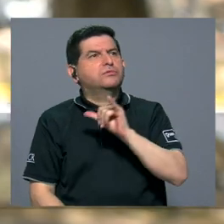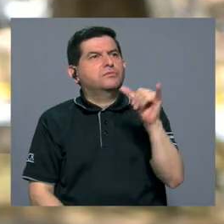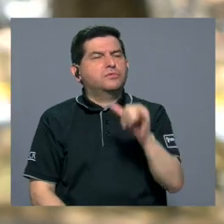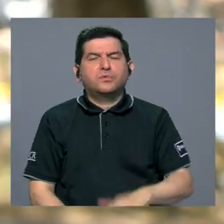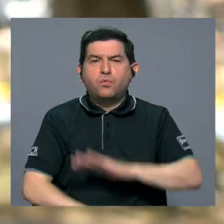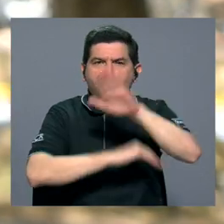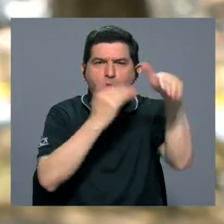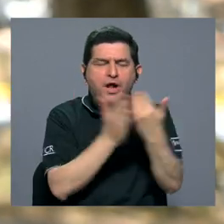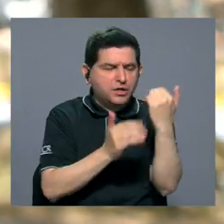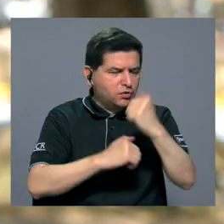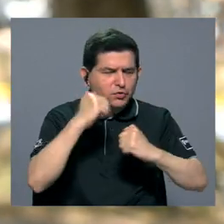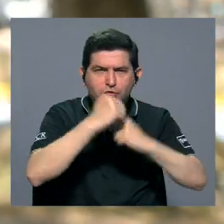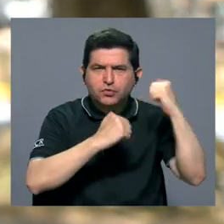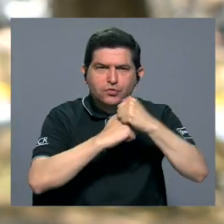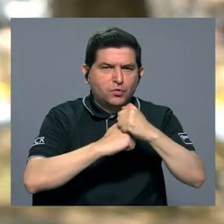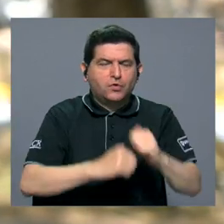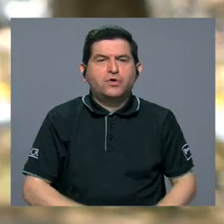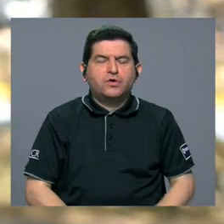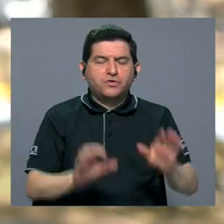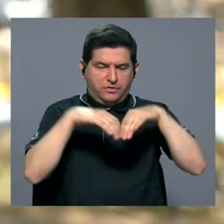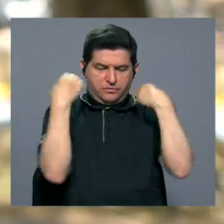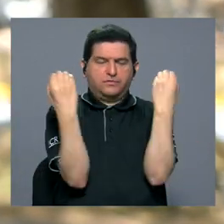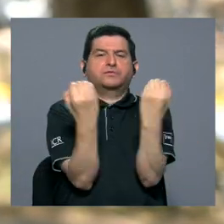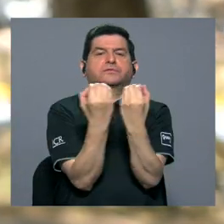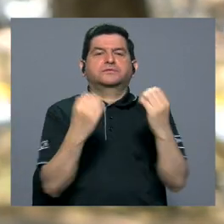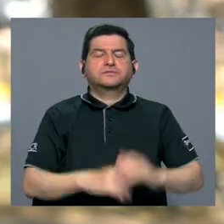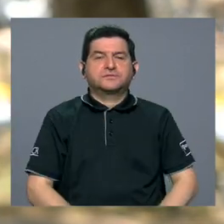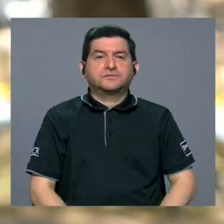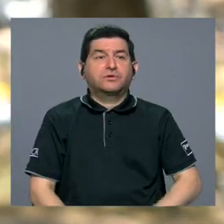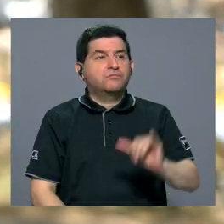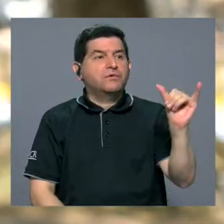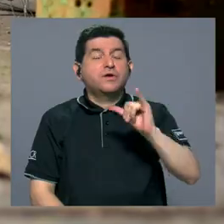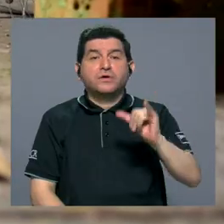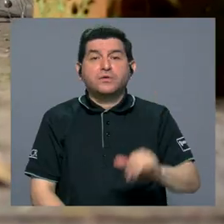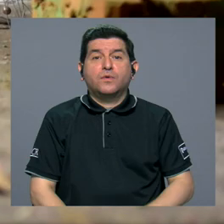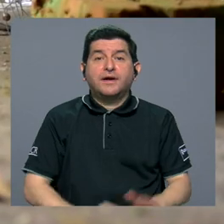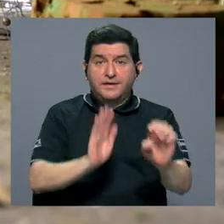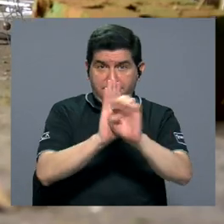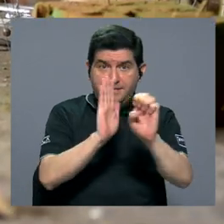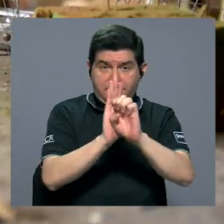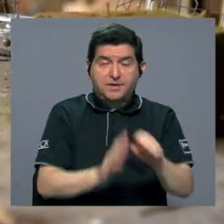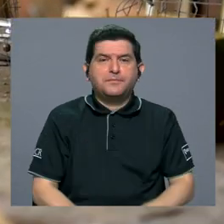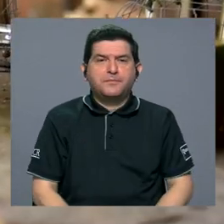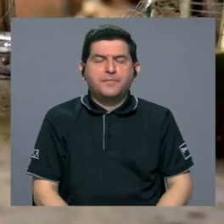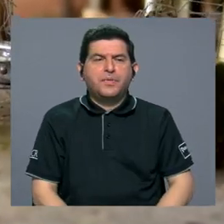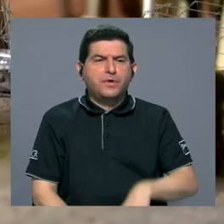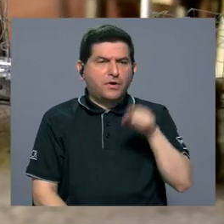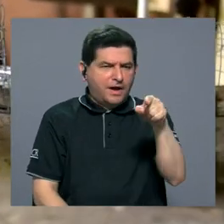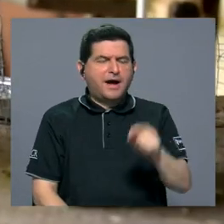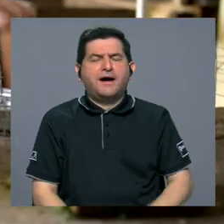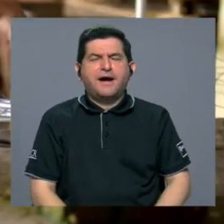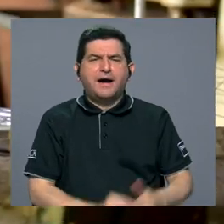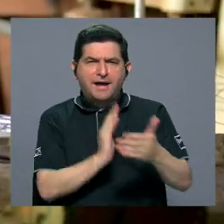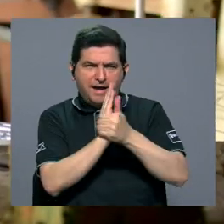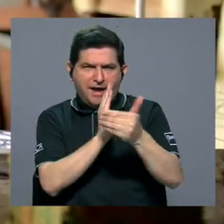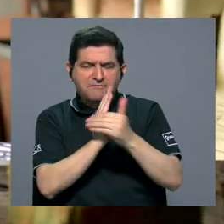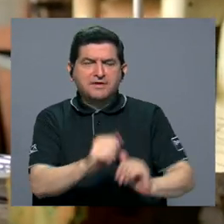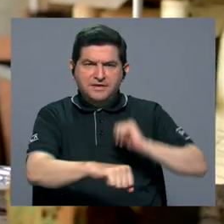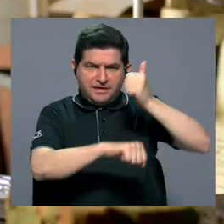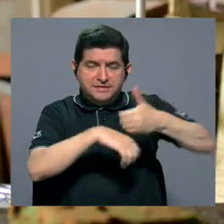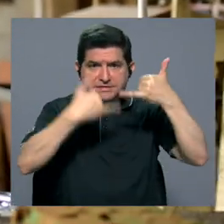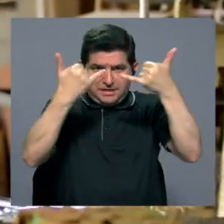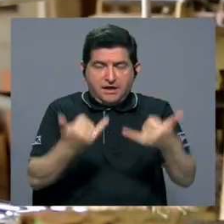términos de toda la estructura organizativa, en términos también, por ejemplo, de las competencias que pretende